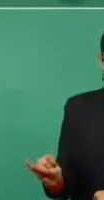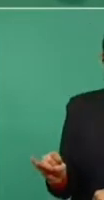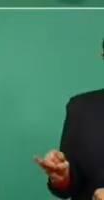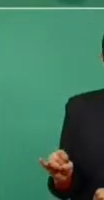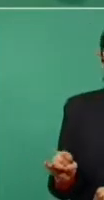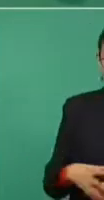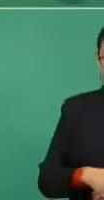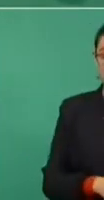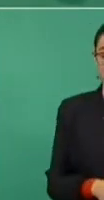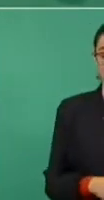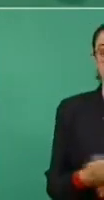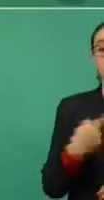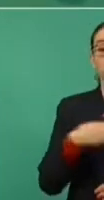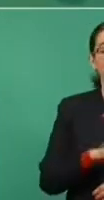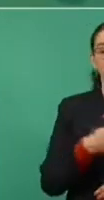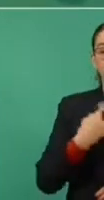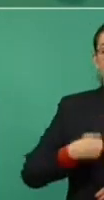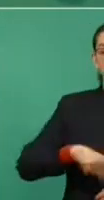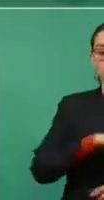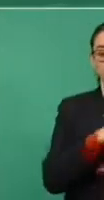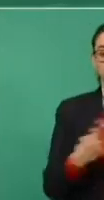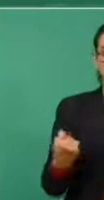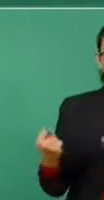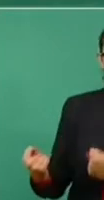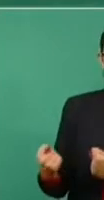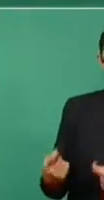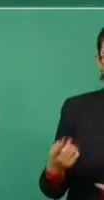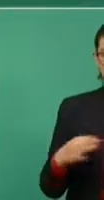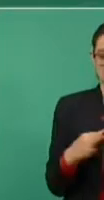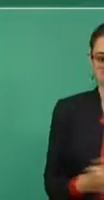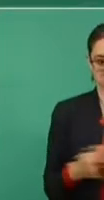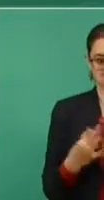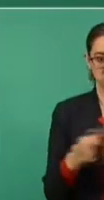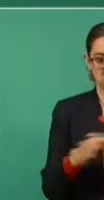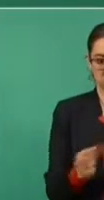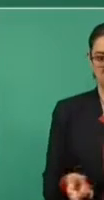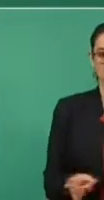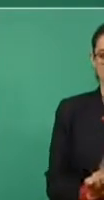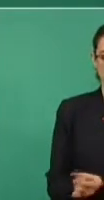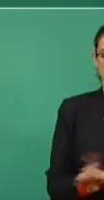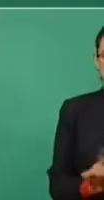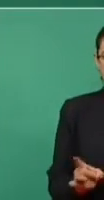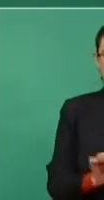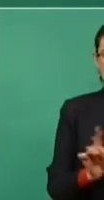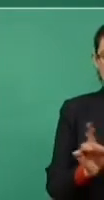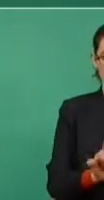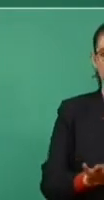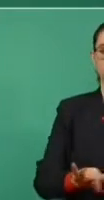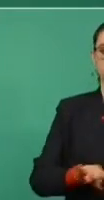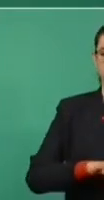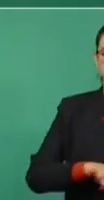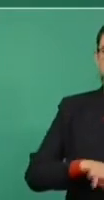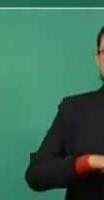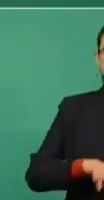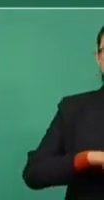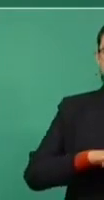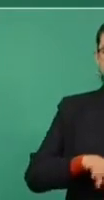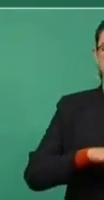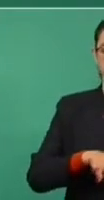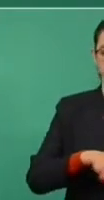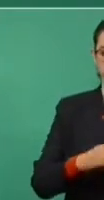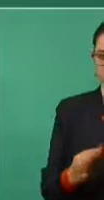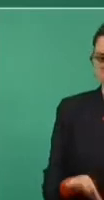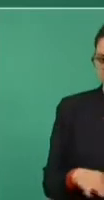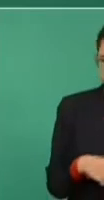Ayotzinapa. Pero estamos trabajando todos los días y no hay impunidad